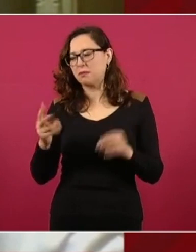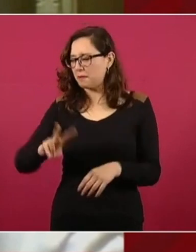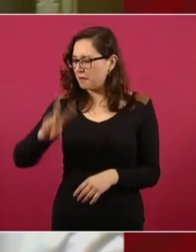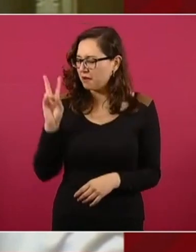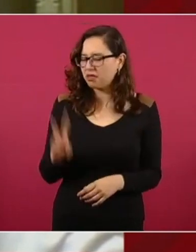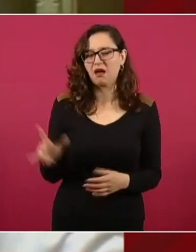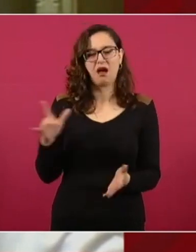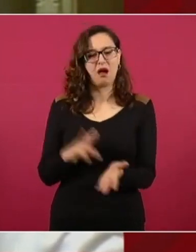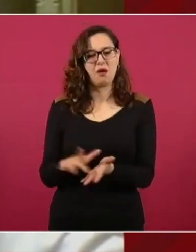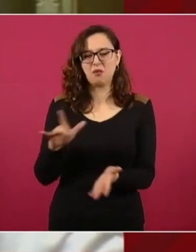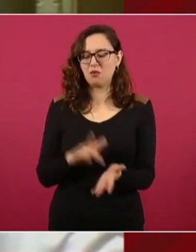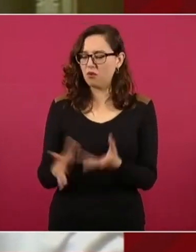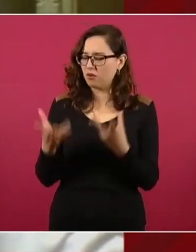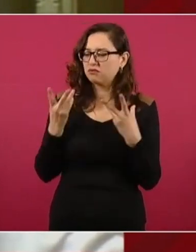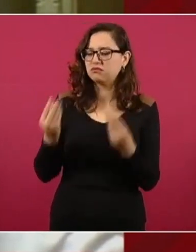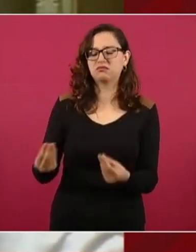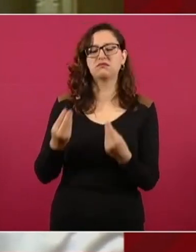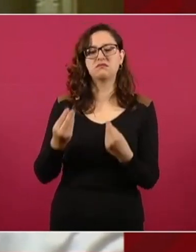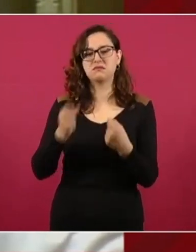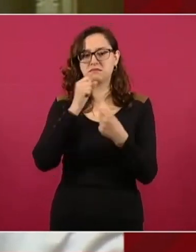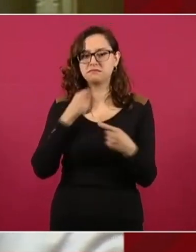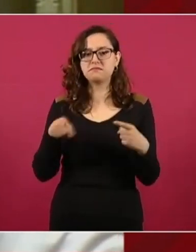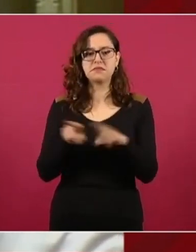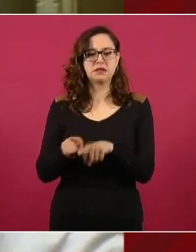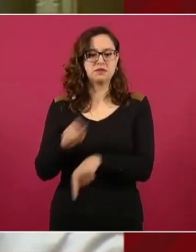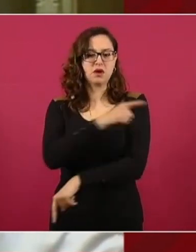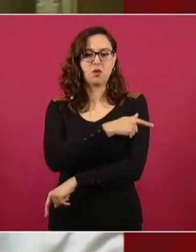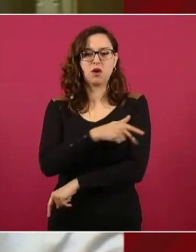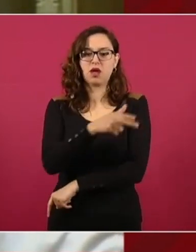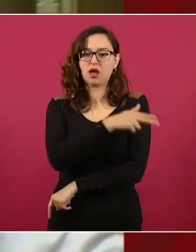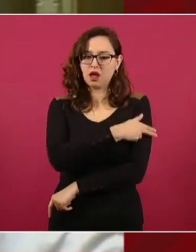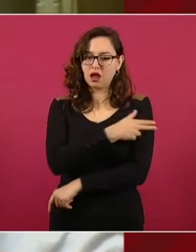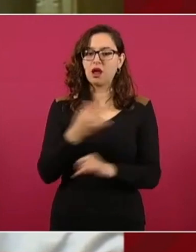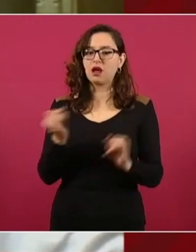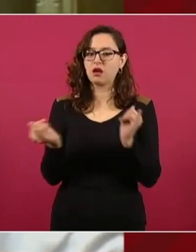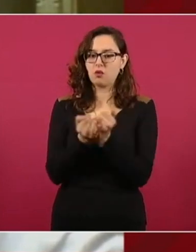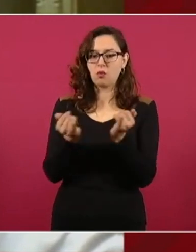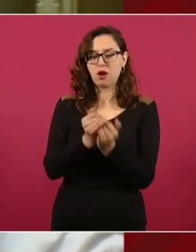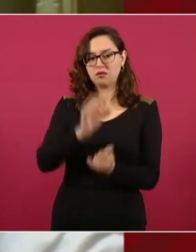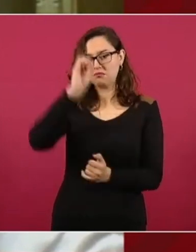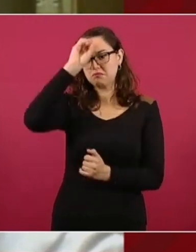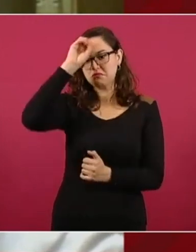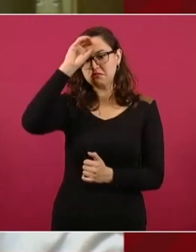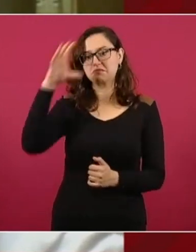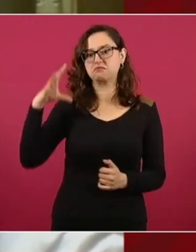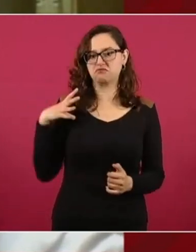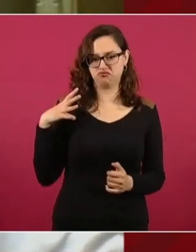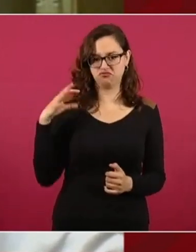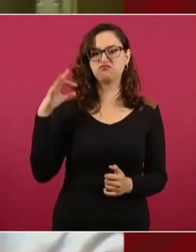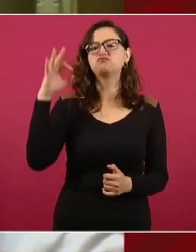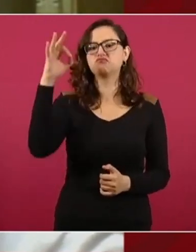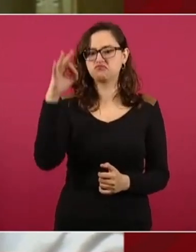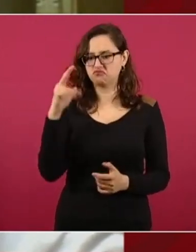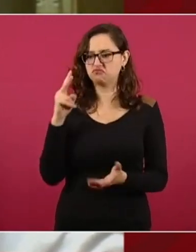evidentemente, la Guardia Nacional, todos los mineros voluntarios, que muchos de ellos son familiares de